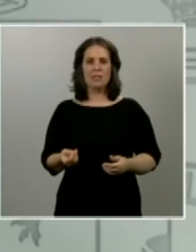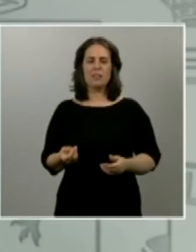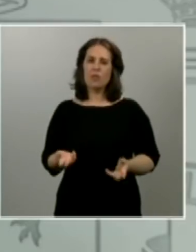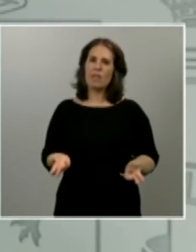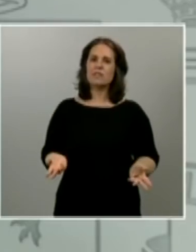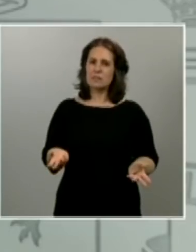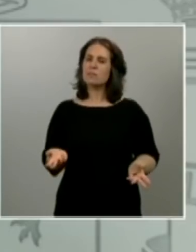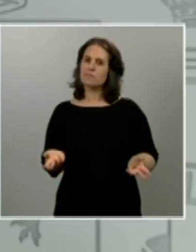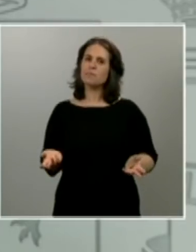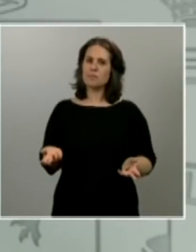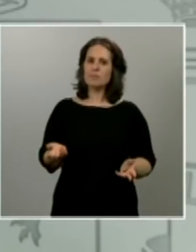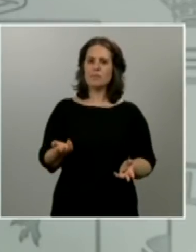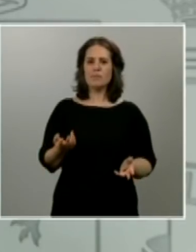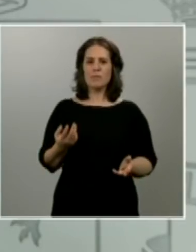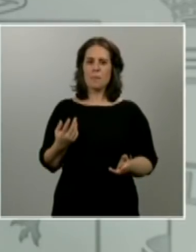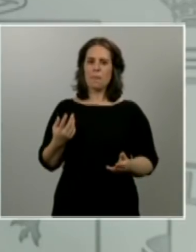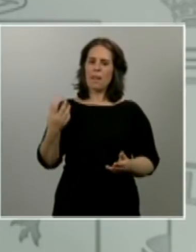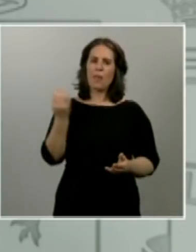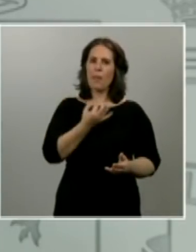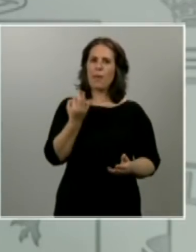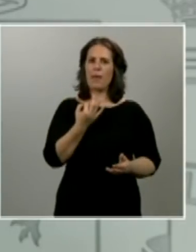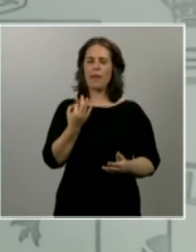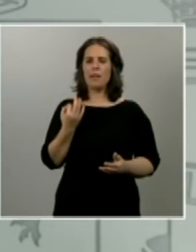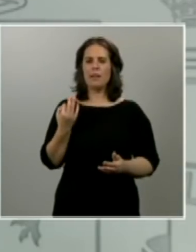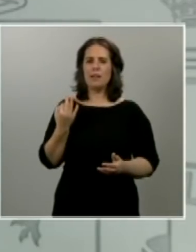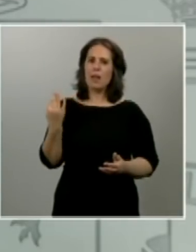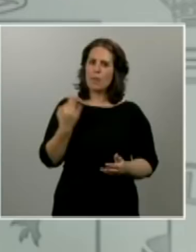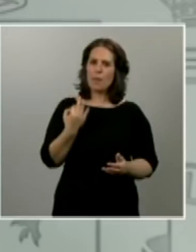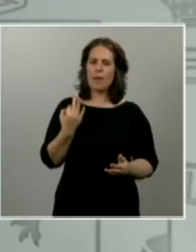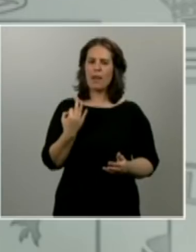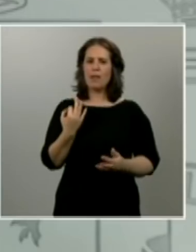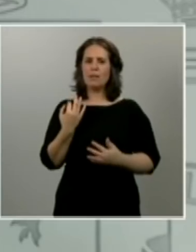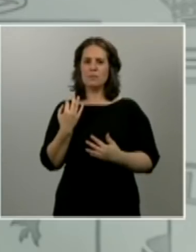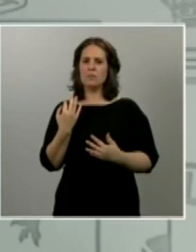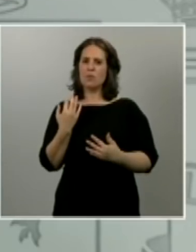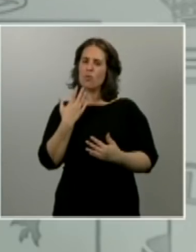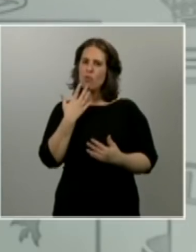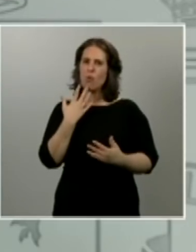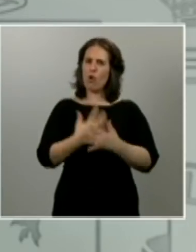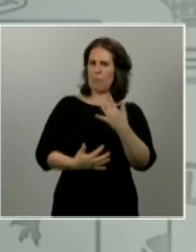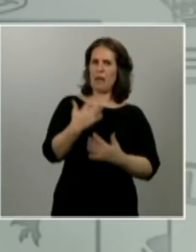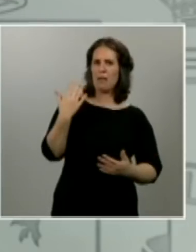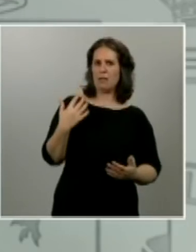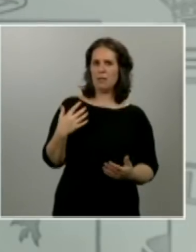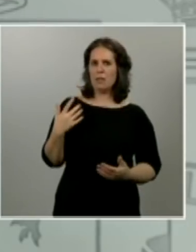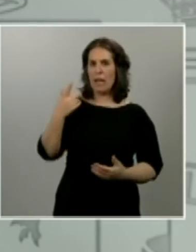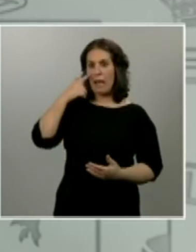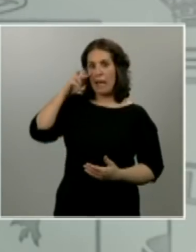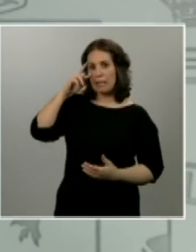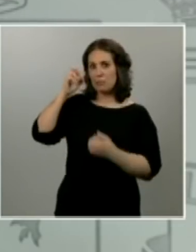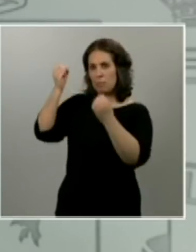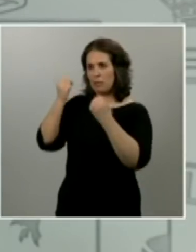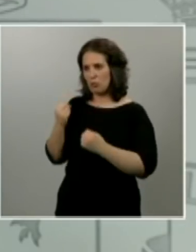exigencias siempre con el digamos saber de la de la ciencia de los expertos con esa empatía social necesaria